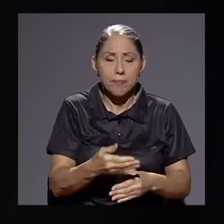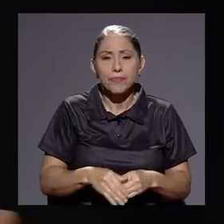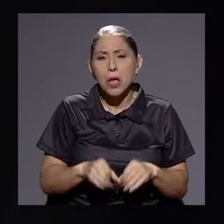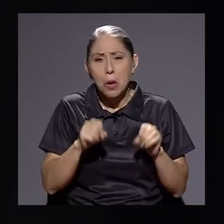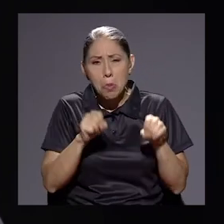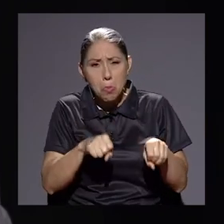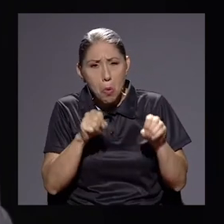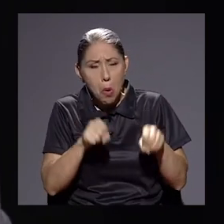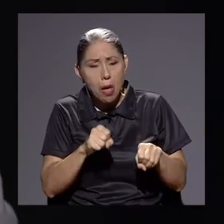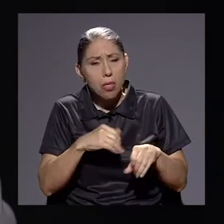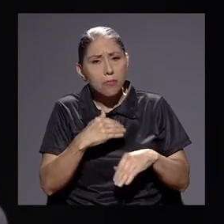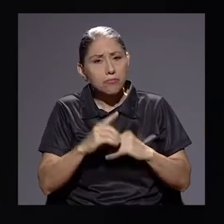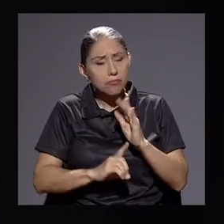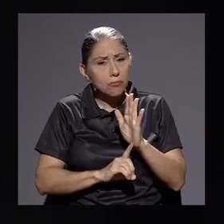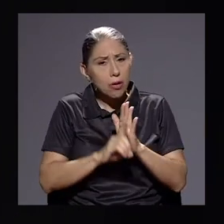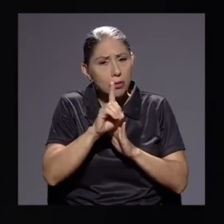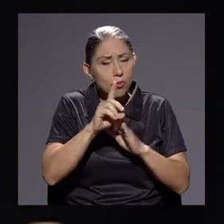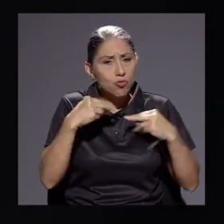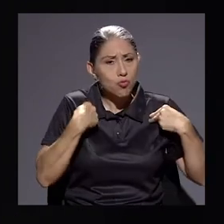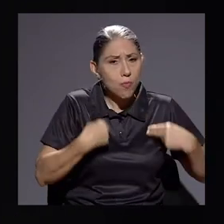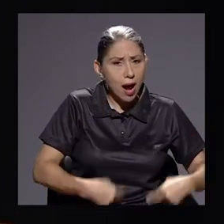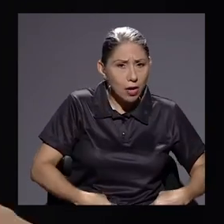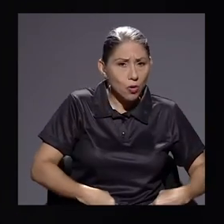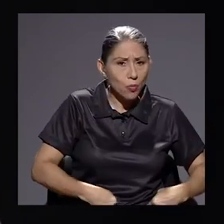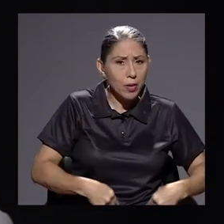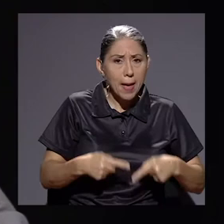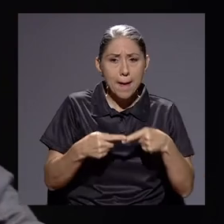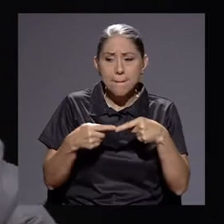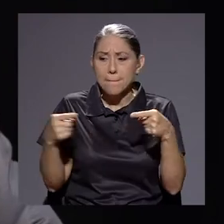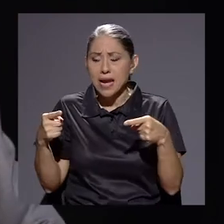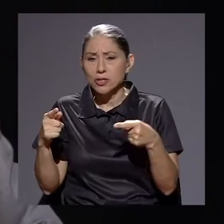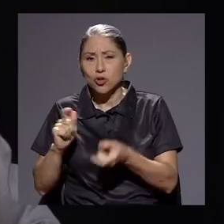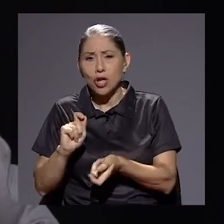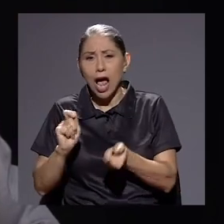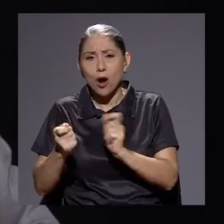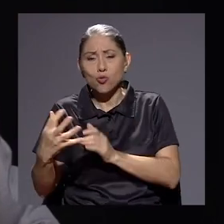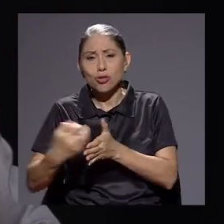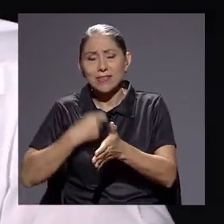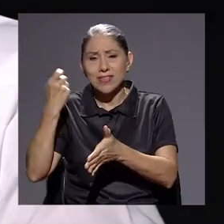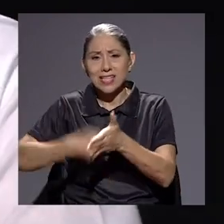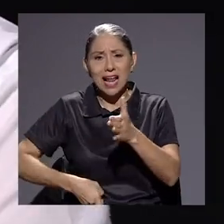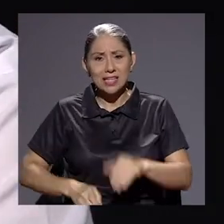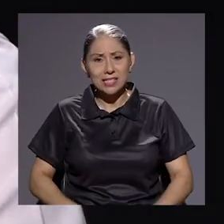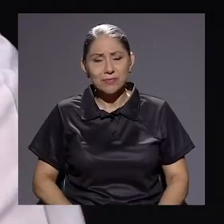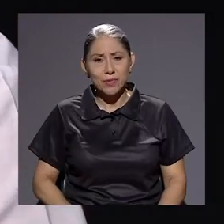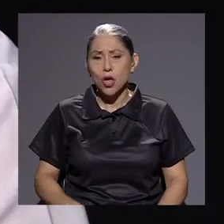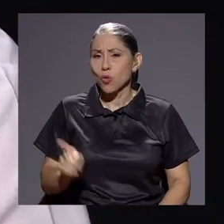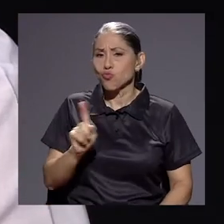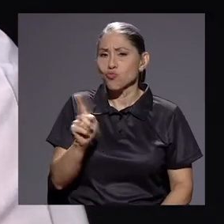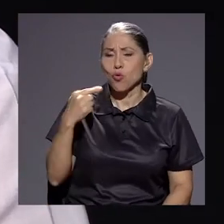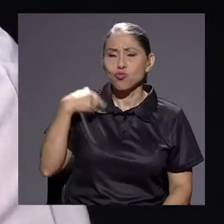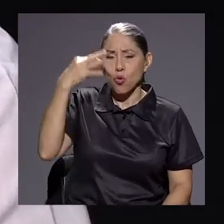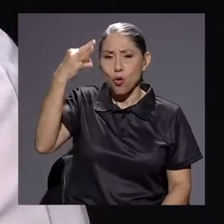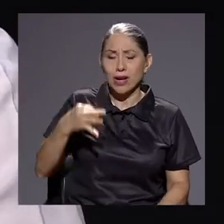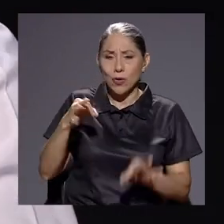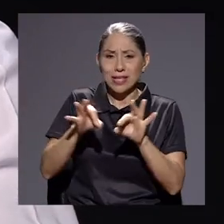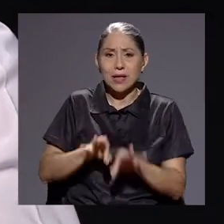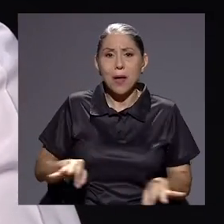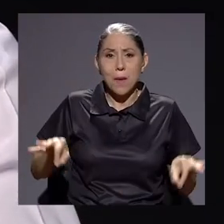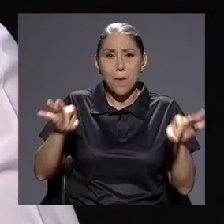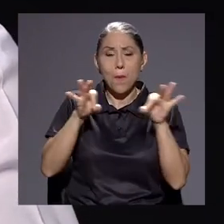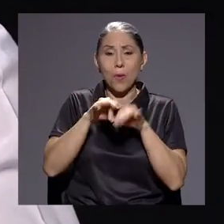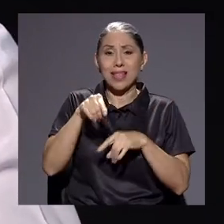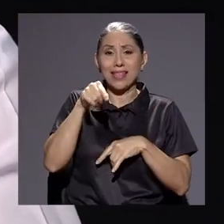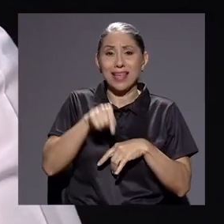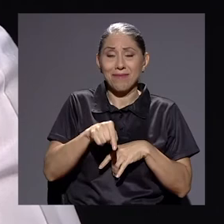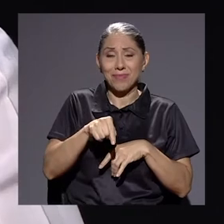¿Es posible llevar el desarrollo humano versus los ajustes fiscales? No, es que yo creo que la elección importante de los